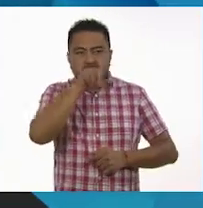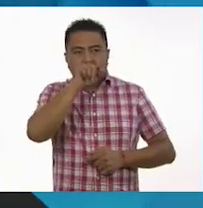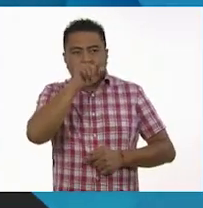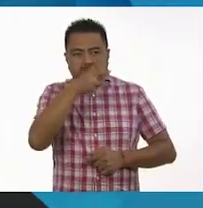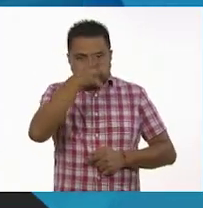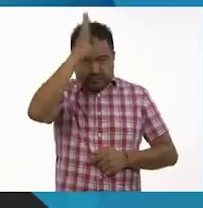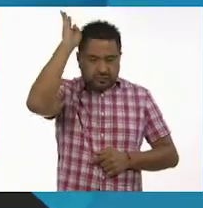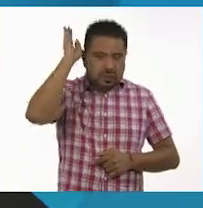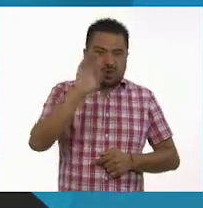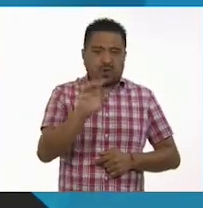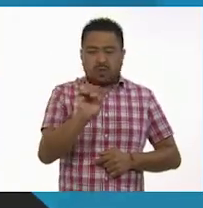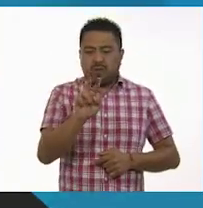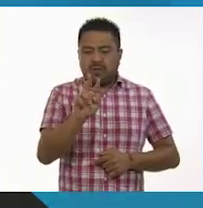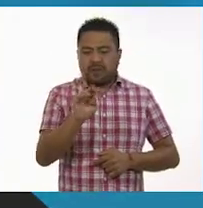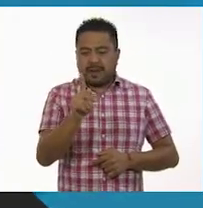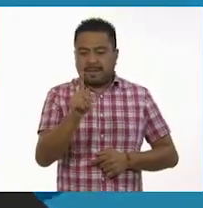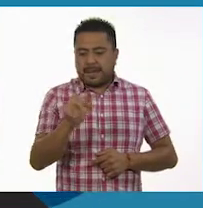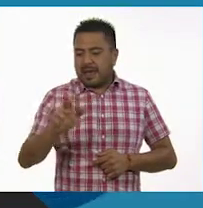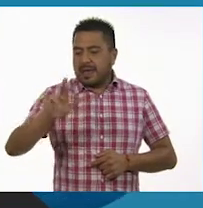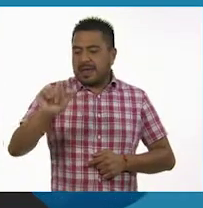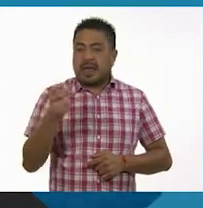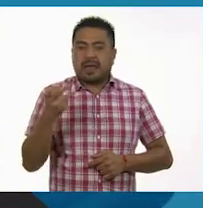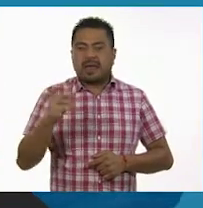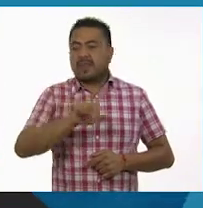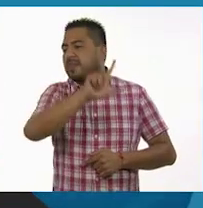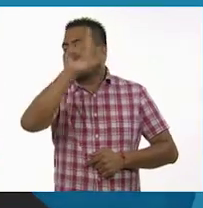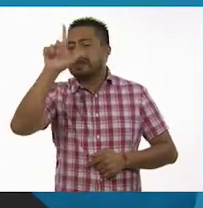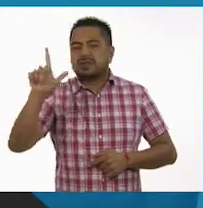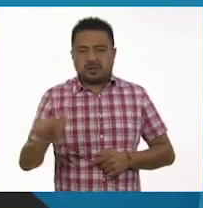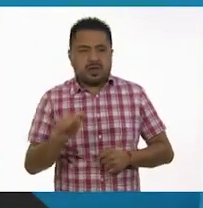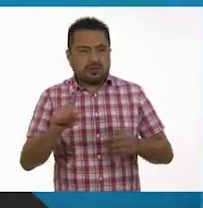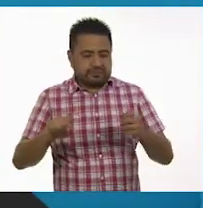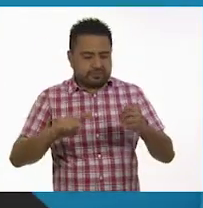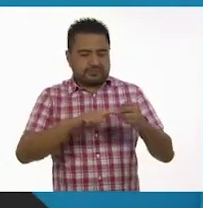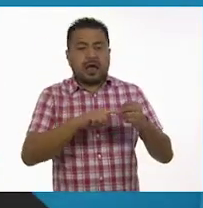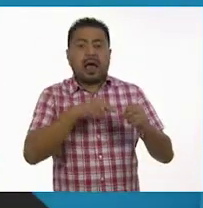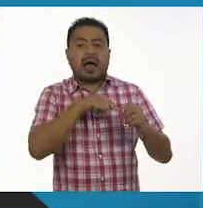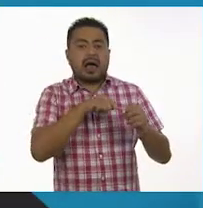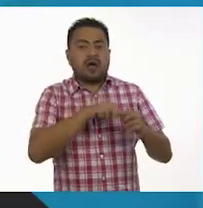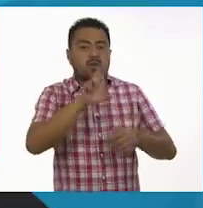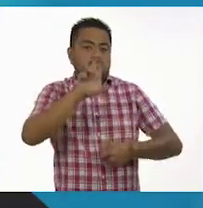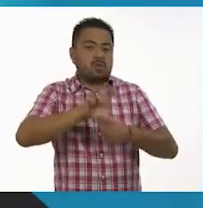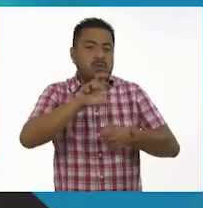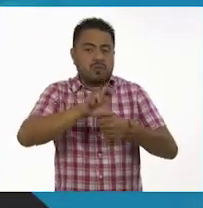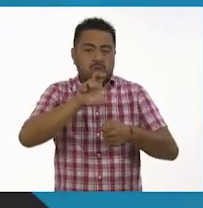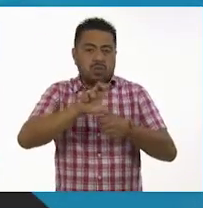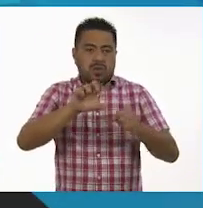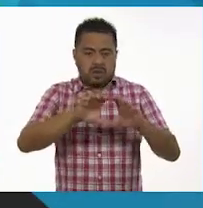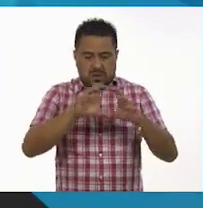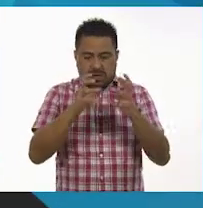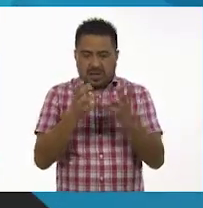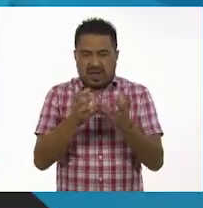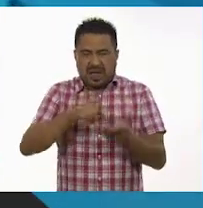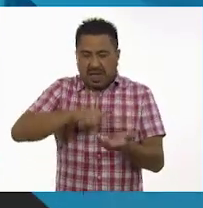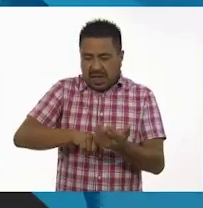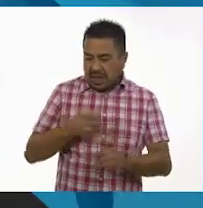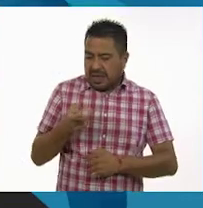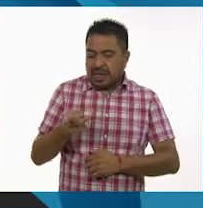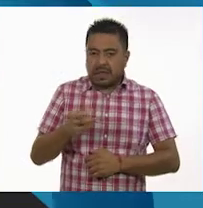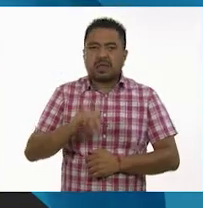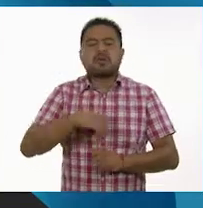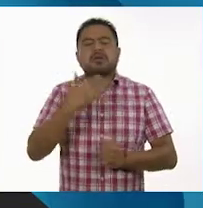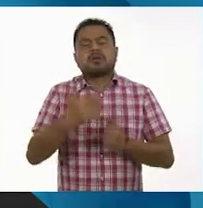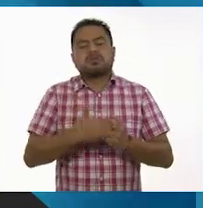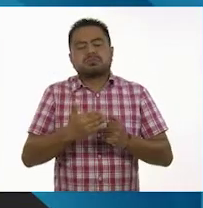que es ovípara. Después de la fecundación, se forma un huevo cubierto de un cascarón y